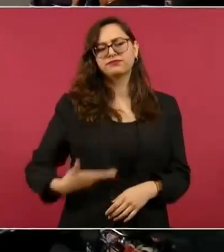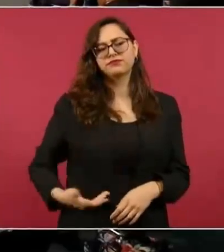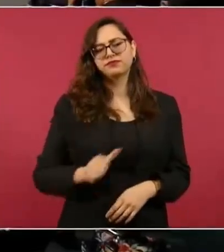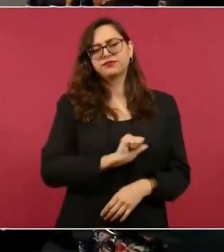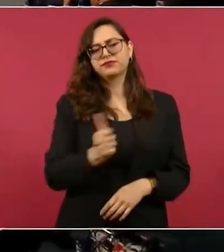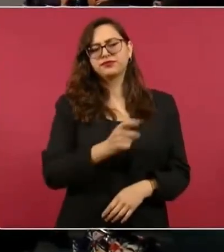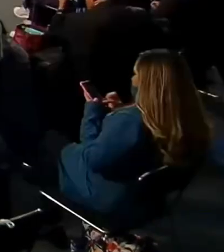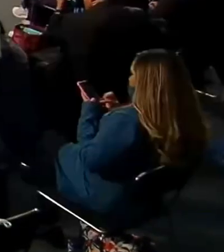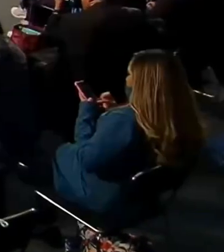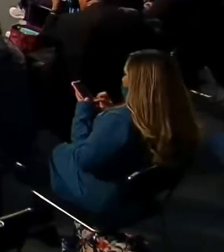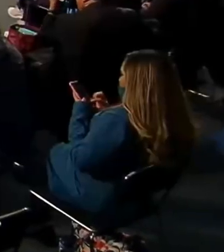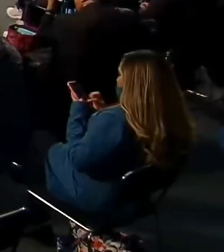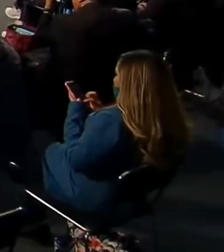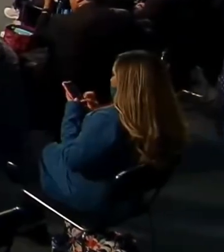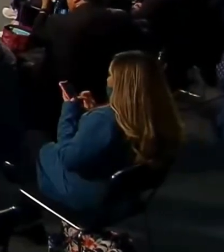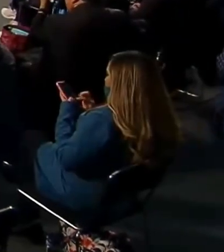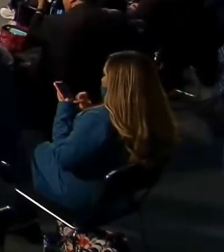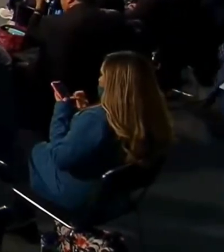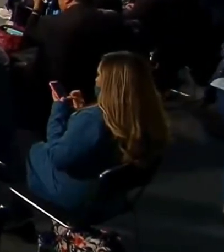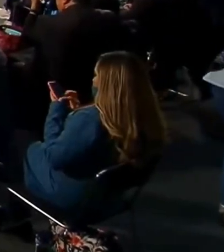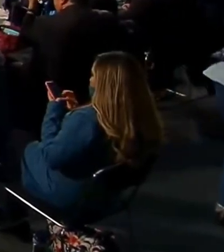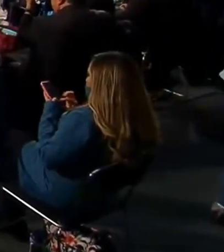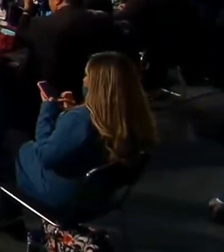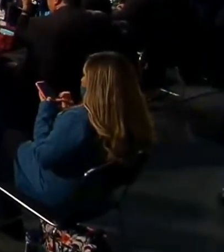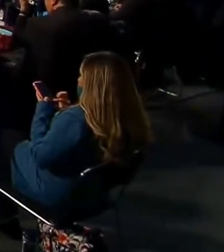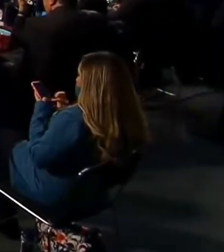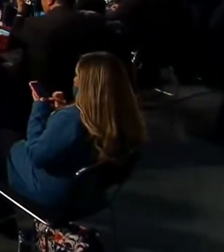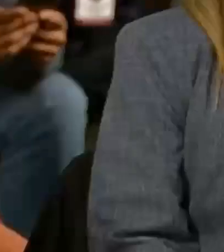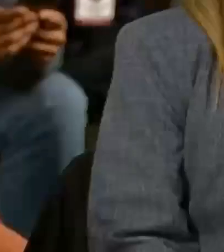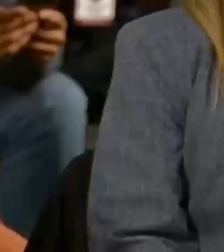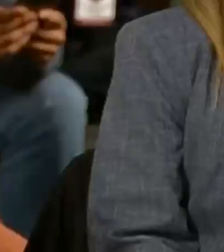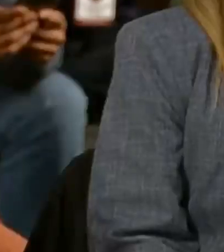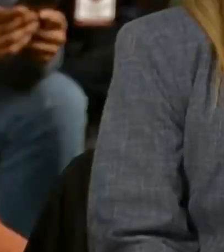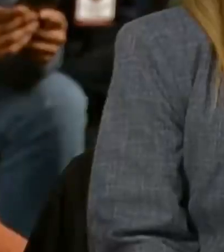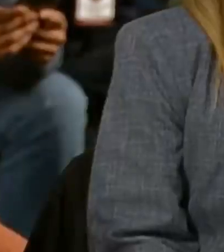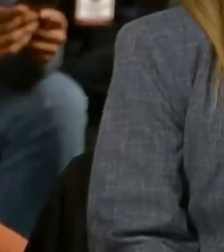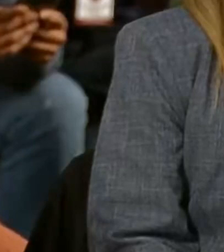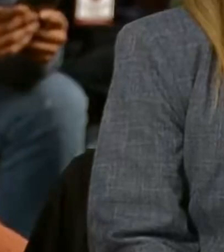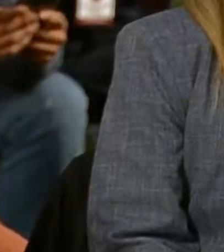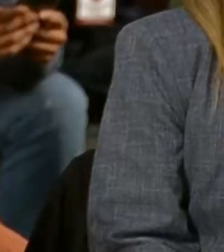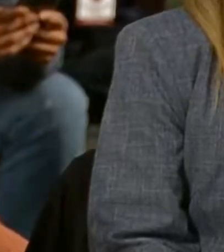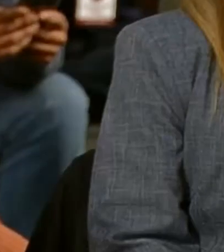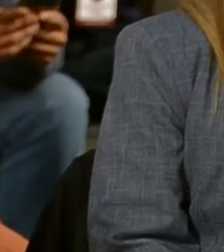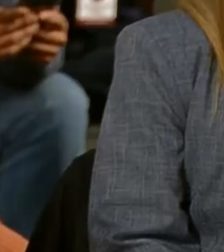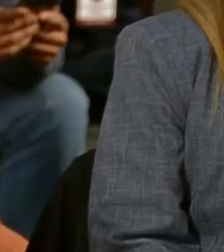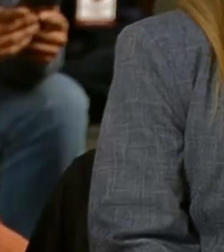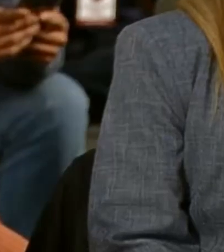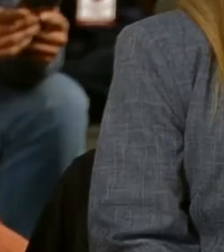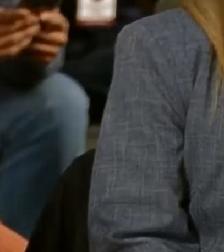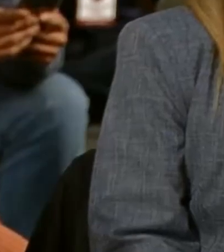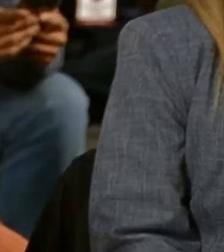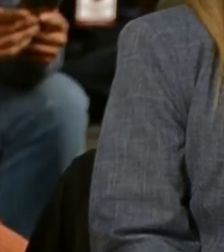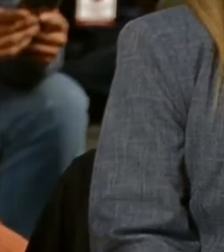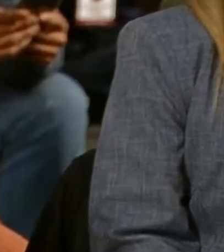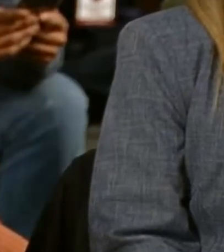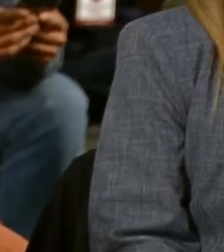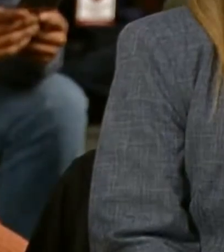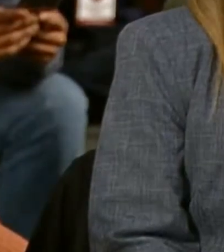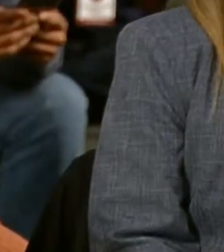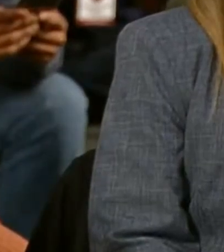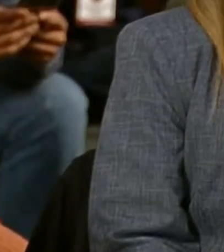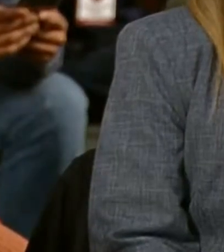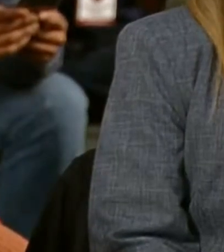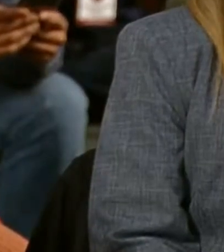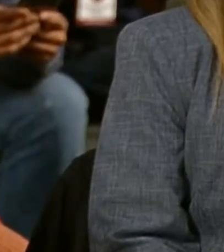Ya de que llegó la Guardia Nacional al Metro de la Ciudad de México a reforzar la seguridad, ayer se mencionó que van a llegar también a los